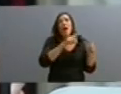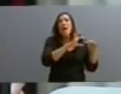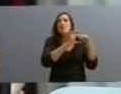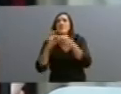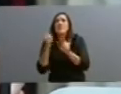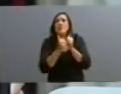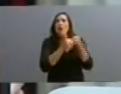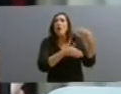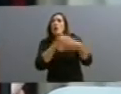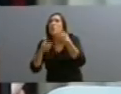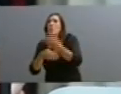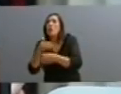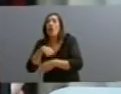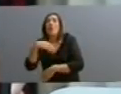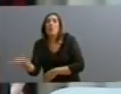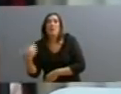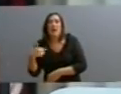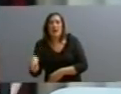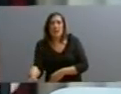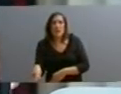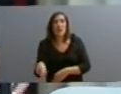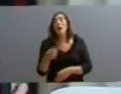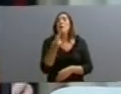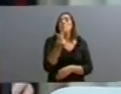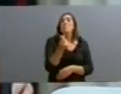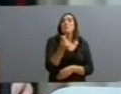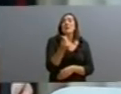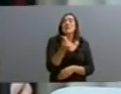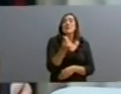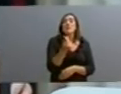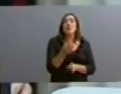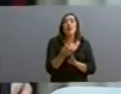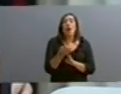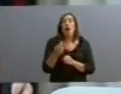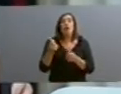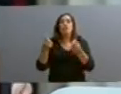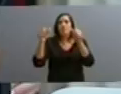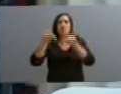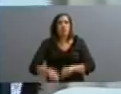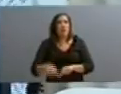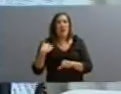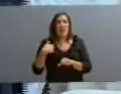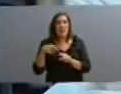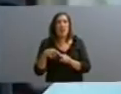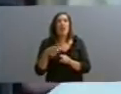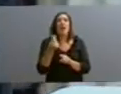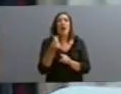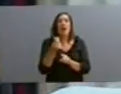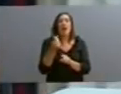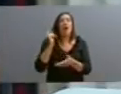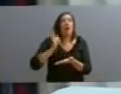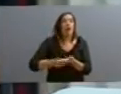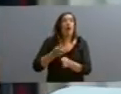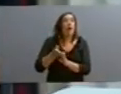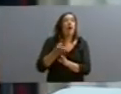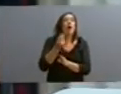por dólar. Es decir, el precio anterior a la devaluación, el precio anterior a la devaluación, recientemente dispuesta. La